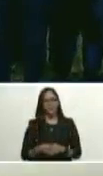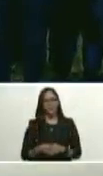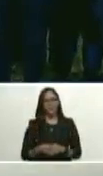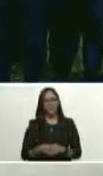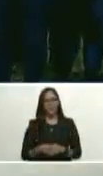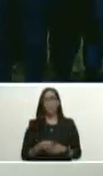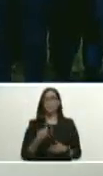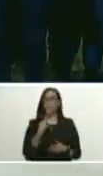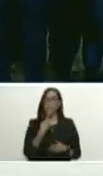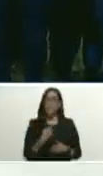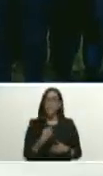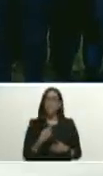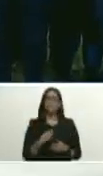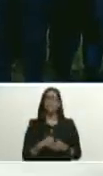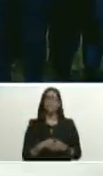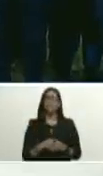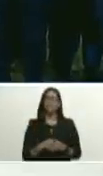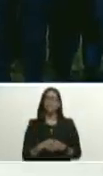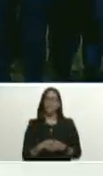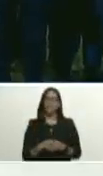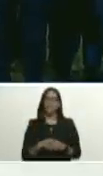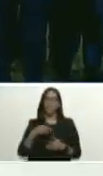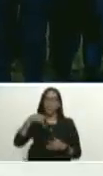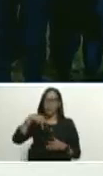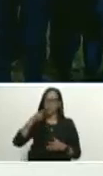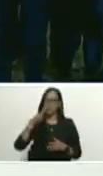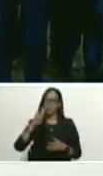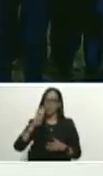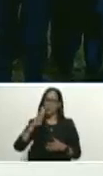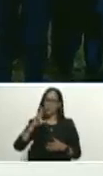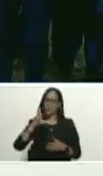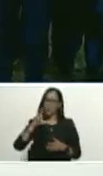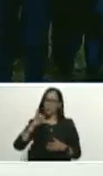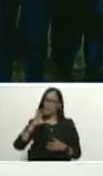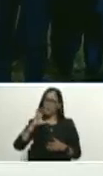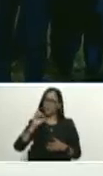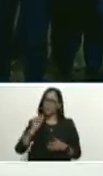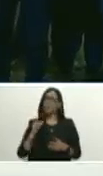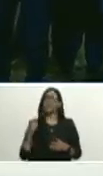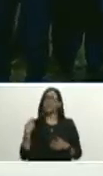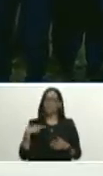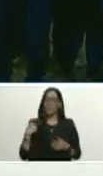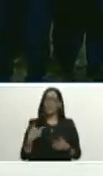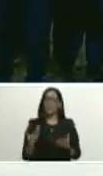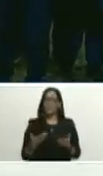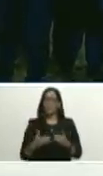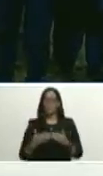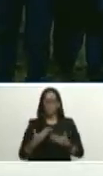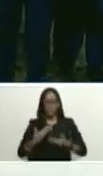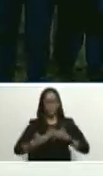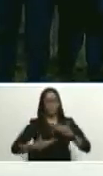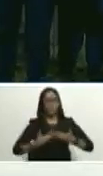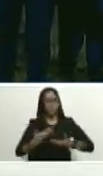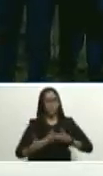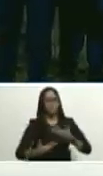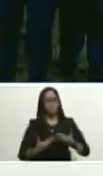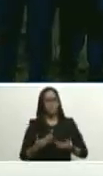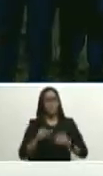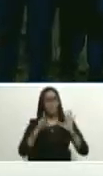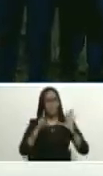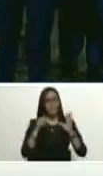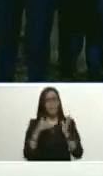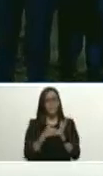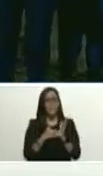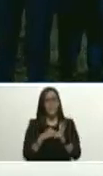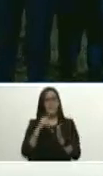dicen que Puglisi está obteniendo un rendimiento casi de 7000